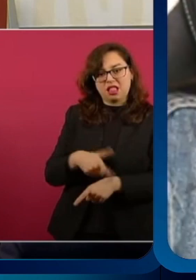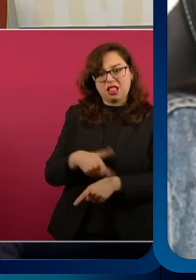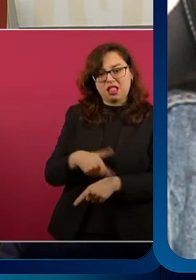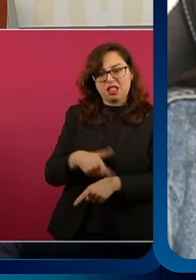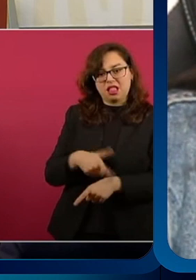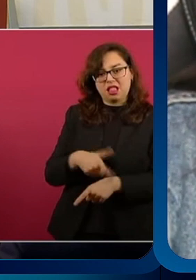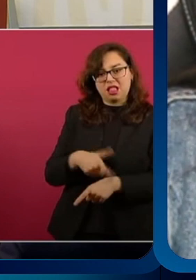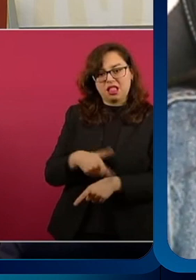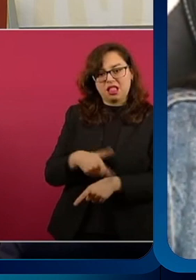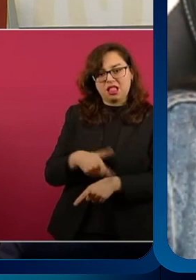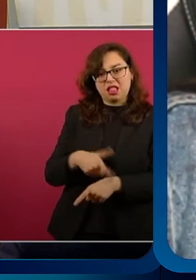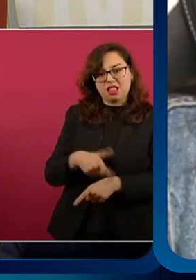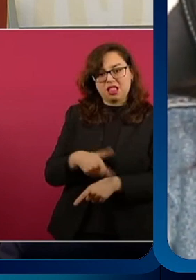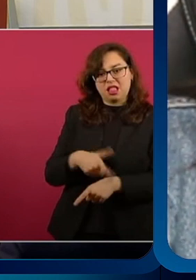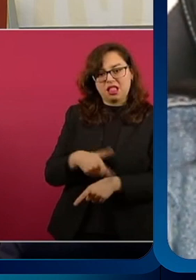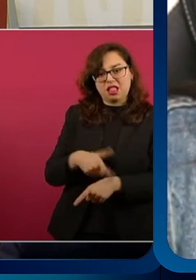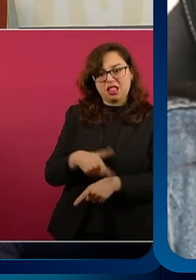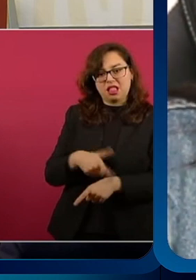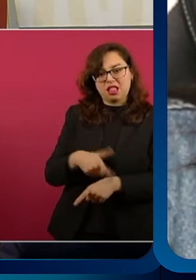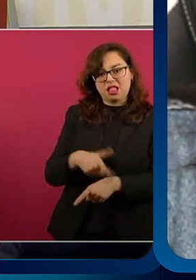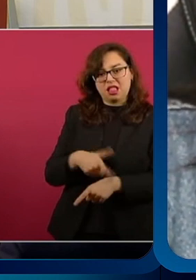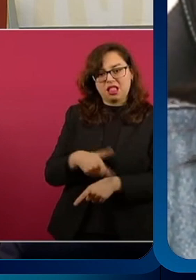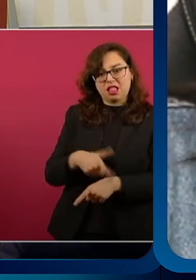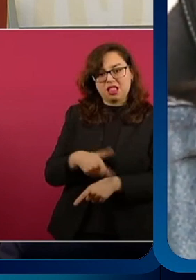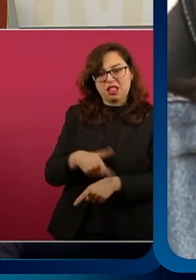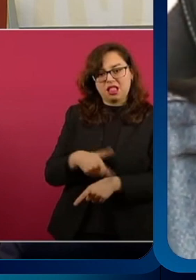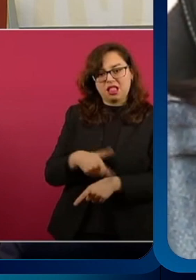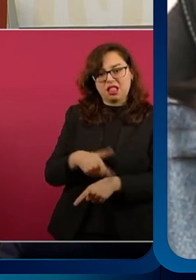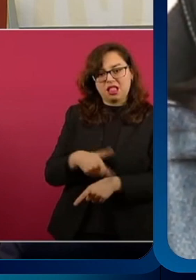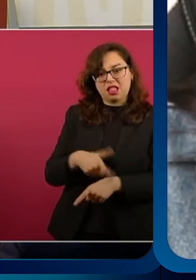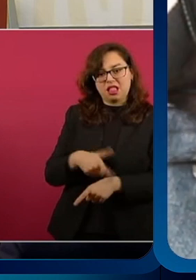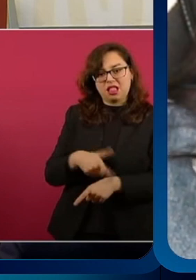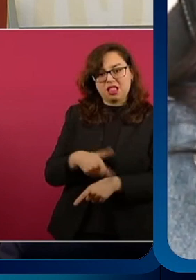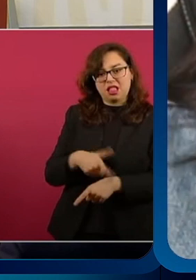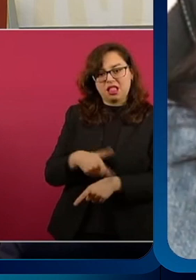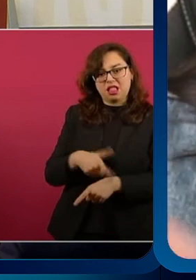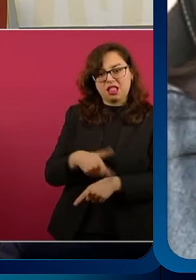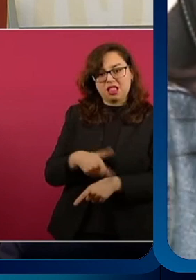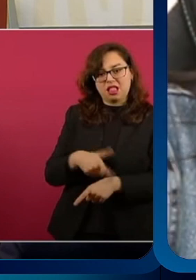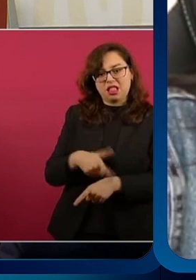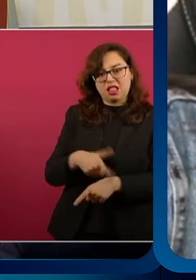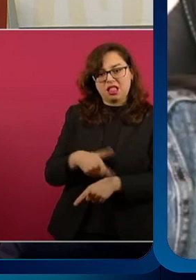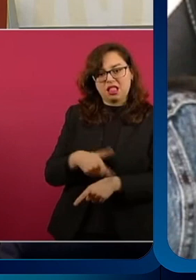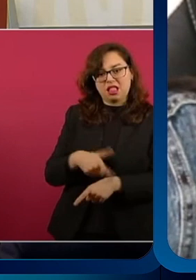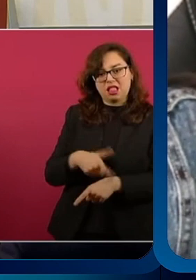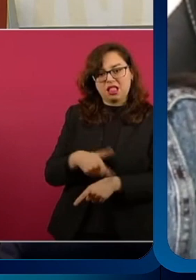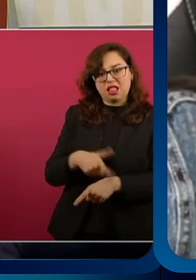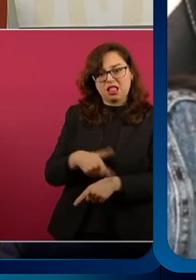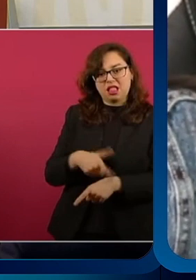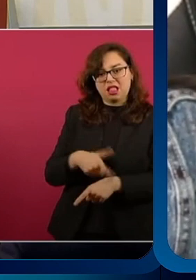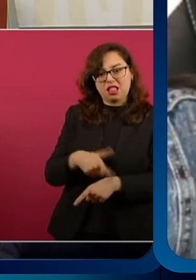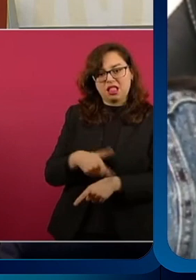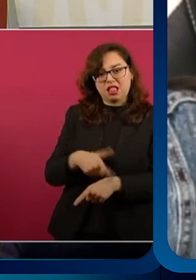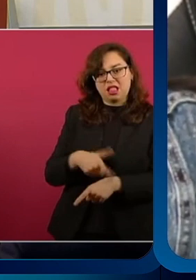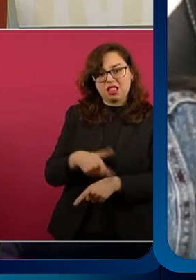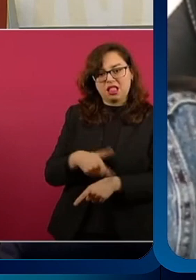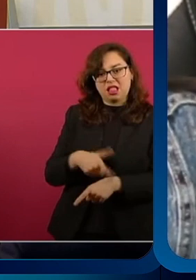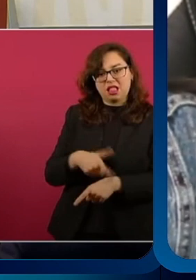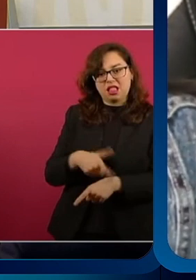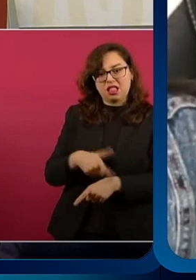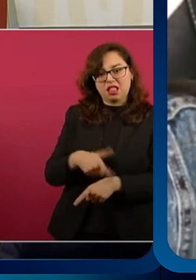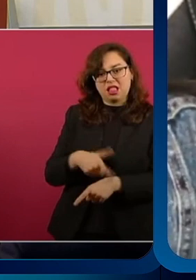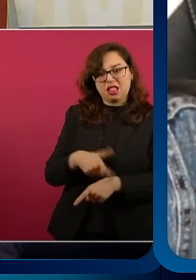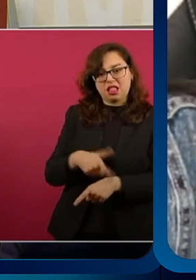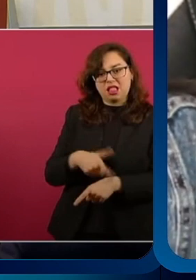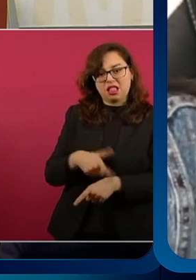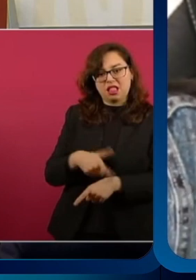tenían que apoyar la revocación del presidente no quisieron porque, pues, no les convenía. Bueno, pues, a ver, resulta que se va a conocer que en conjunto